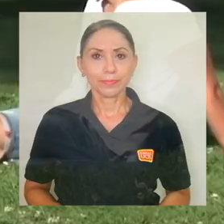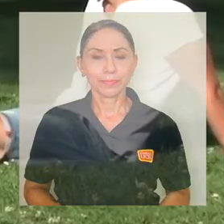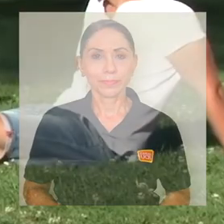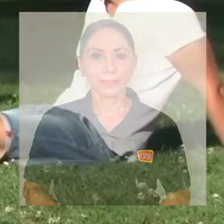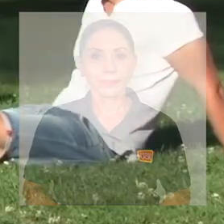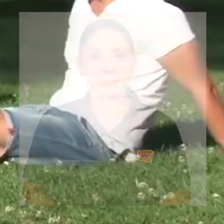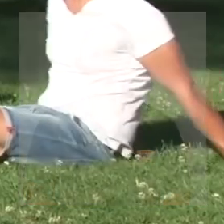¡Gracias! ¡Gracias! ¡Gracias!